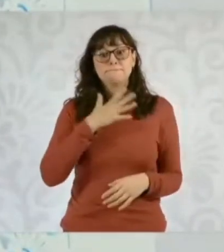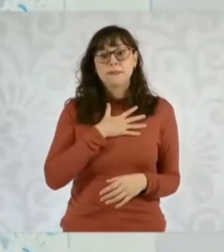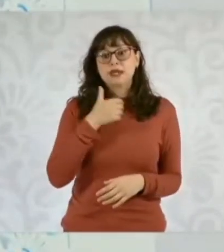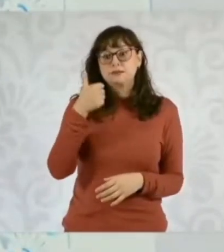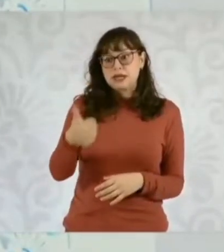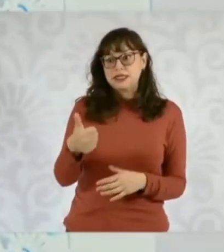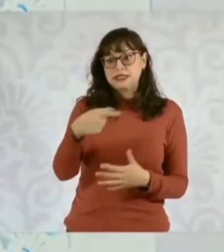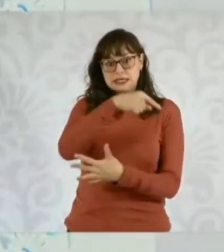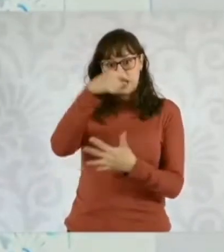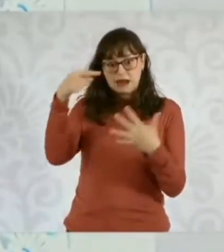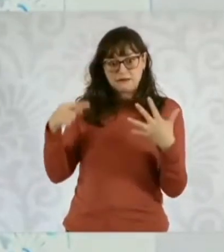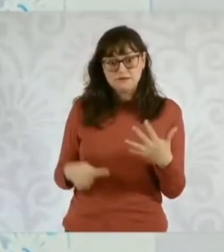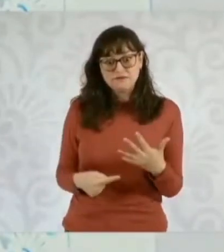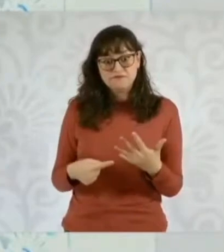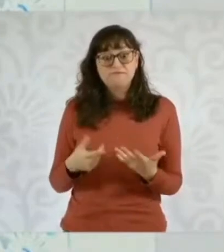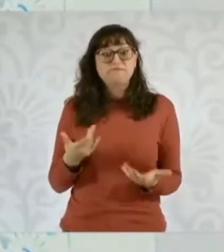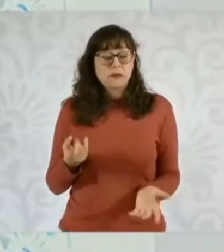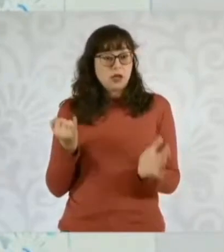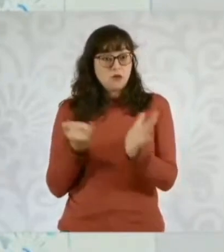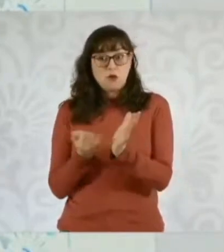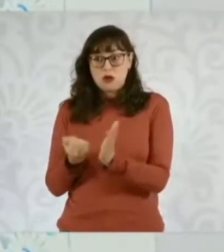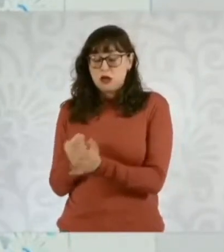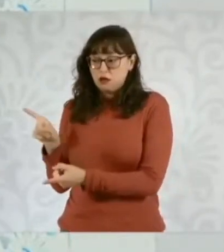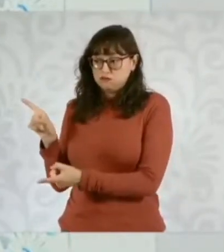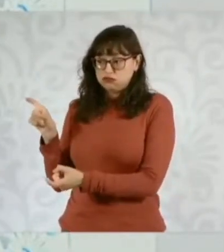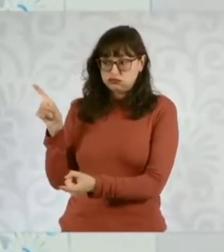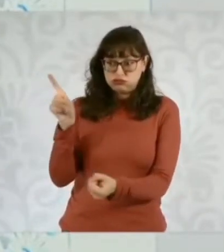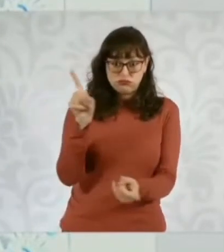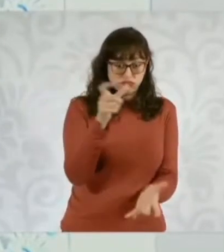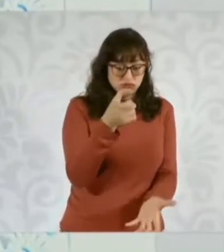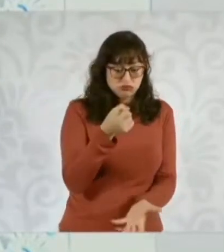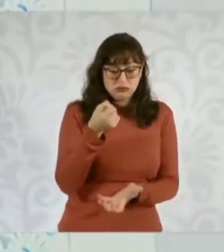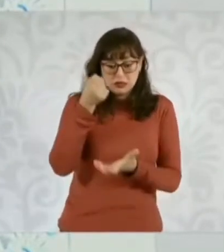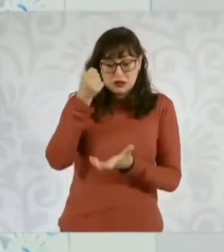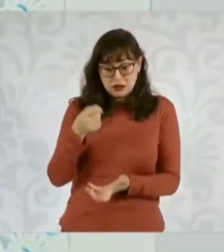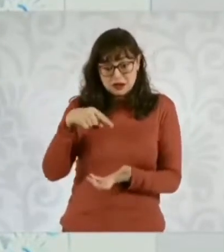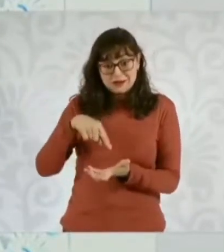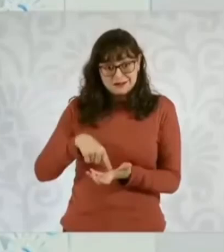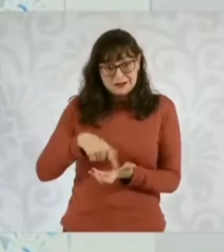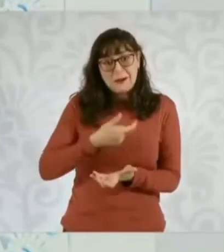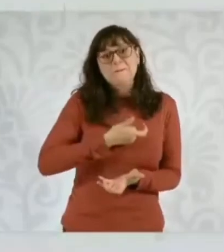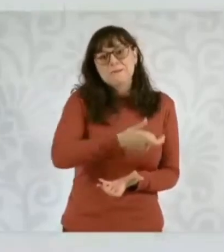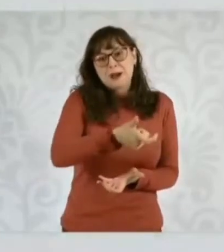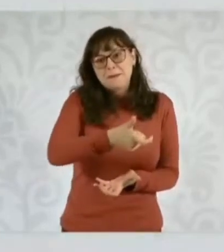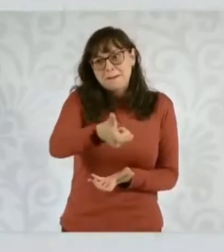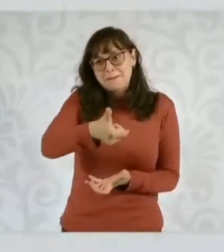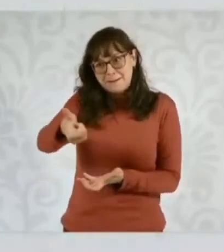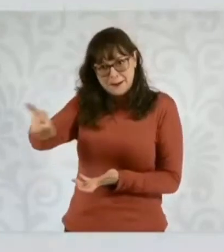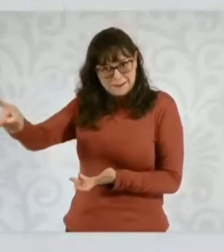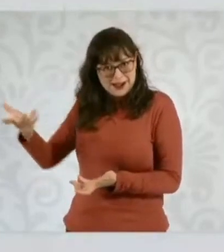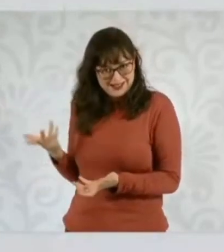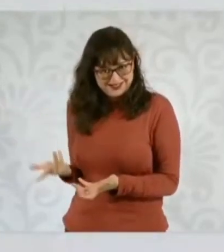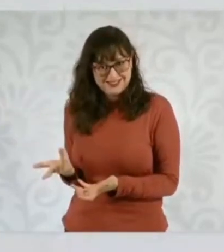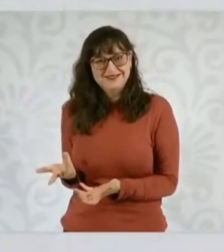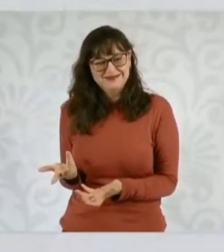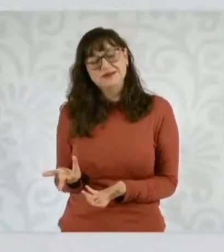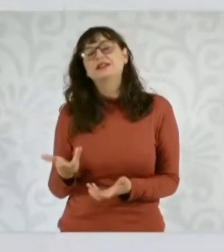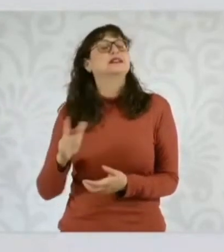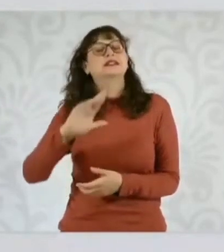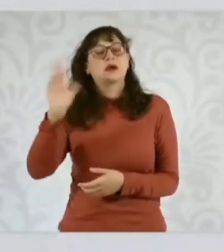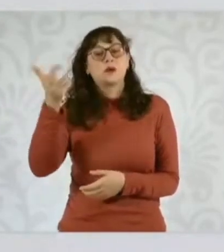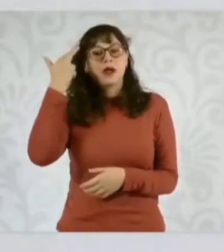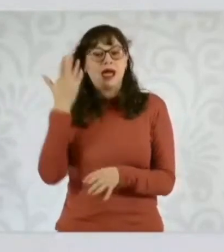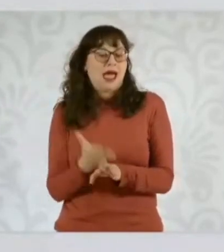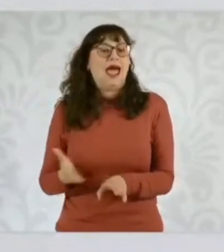cubren con el presupuesto público, con los impuestos de las mexicanas y mexicanos, a diferencia del pasado neoliberal, donde ese